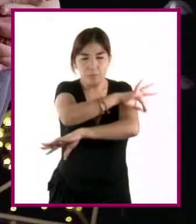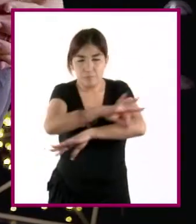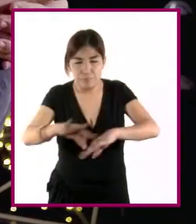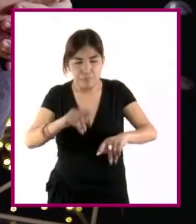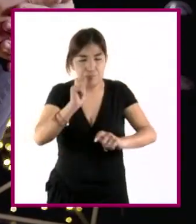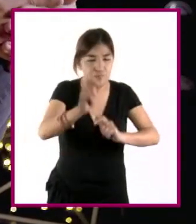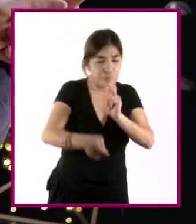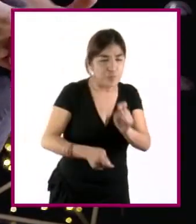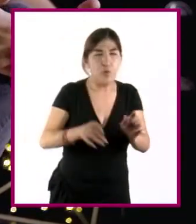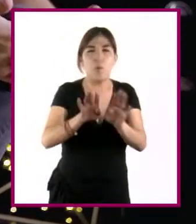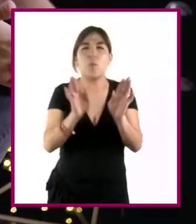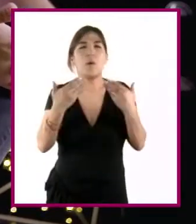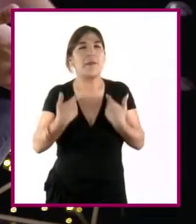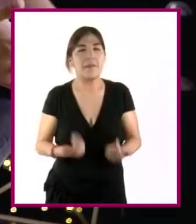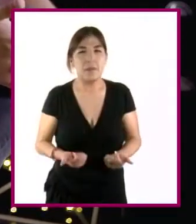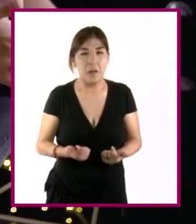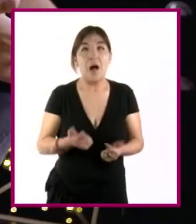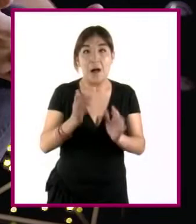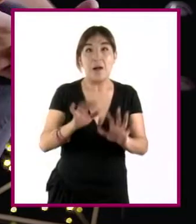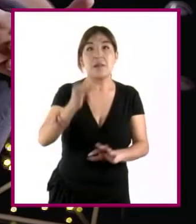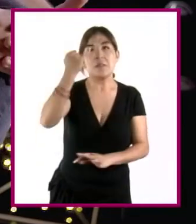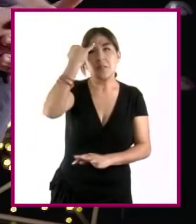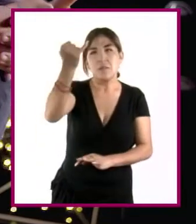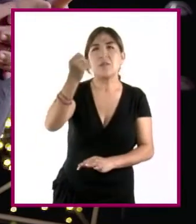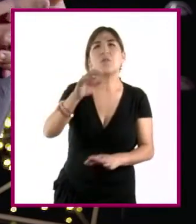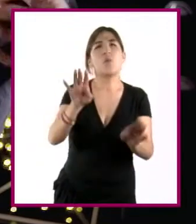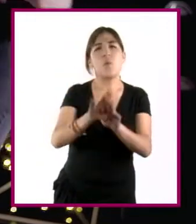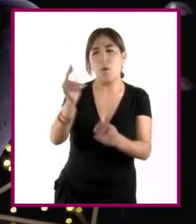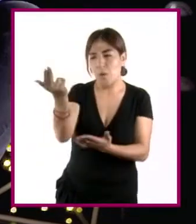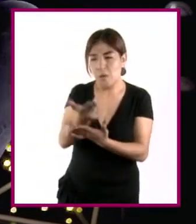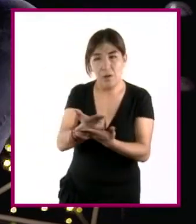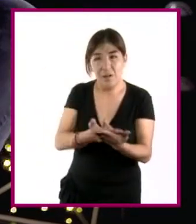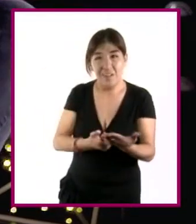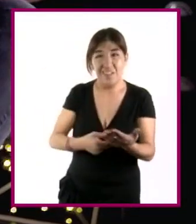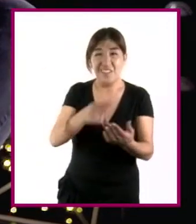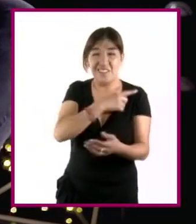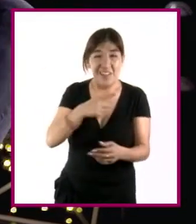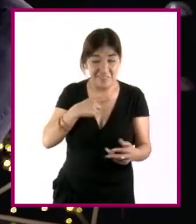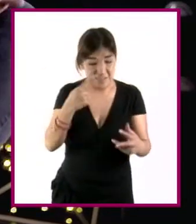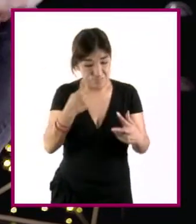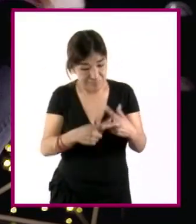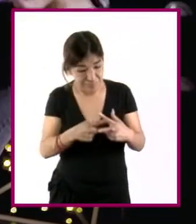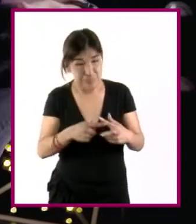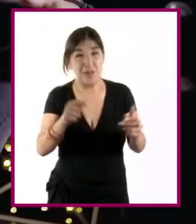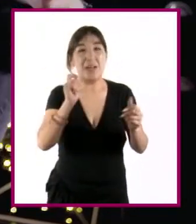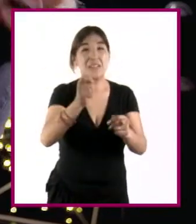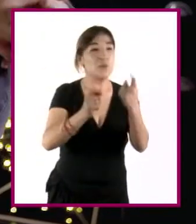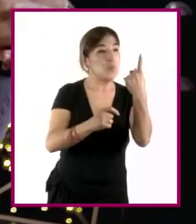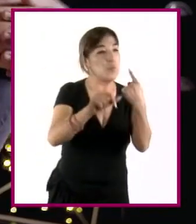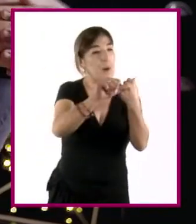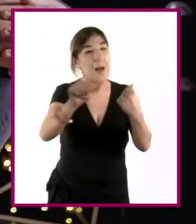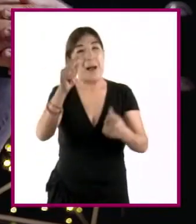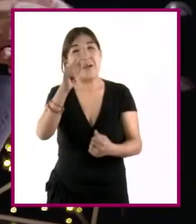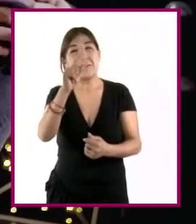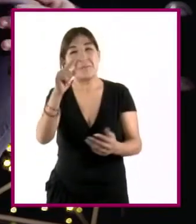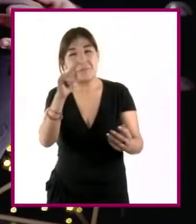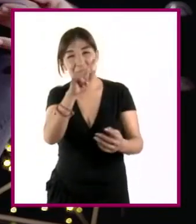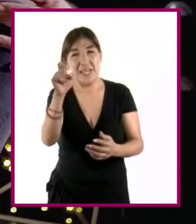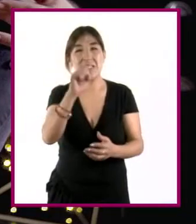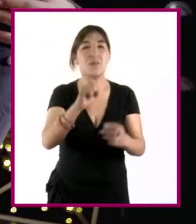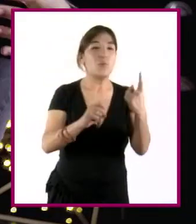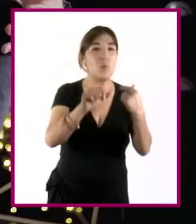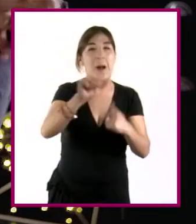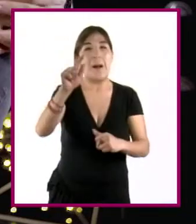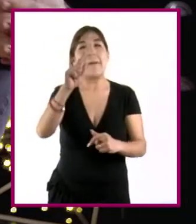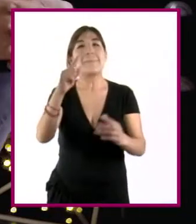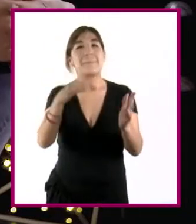pero ¿cómo podríamos crearlos? ¿Será todo cuestión de hacer operaciones con las escalas? Vamos con la segunda parte de nuestra